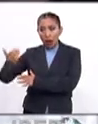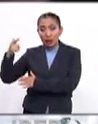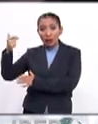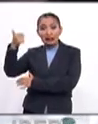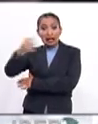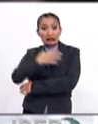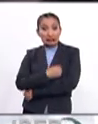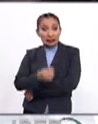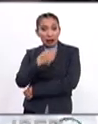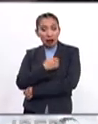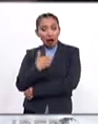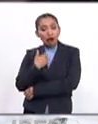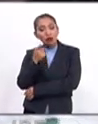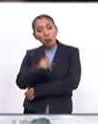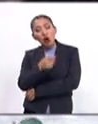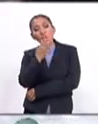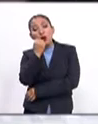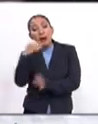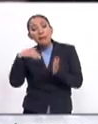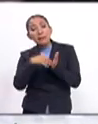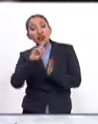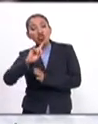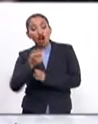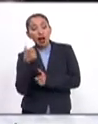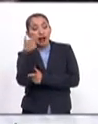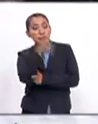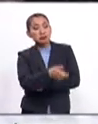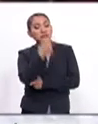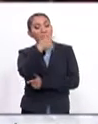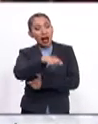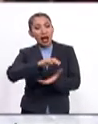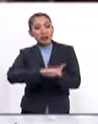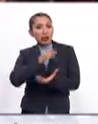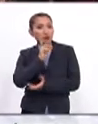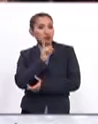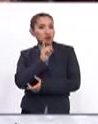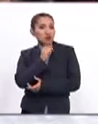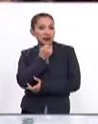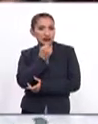con seis hijos le dio más de 9 mil dólares por el compromiso.